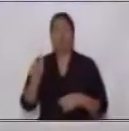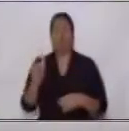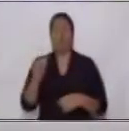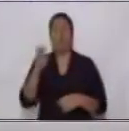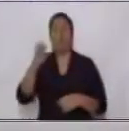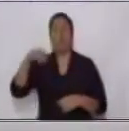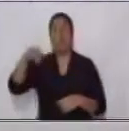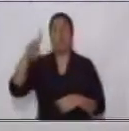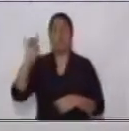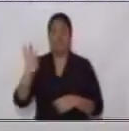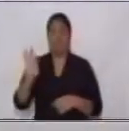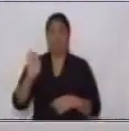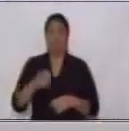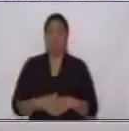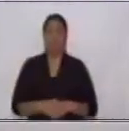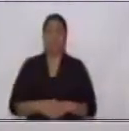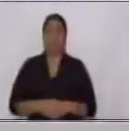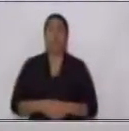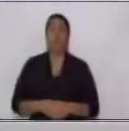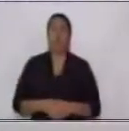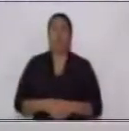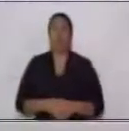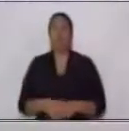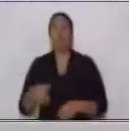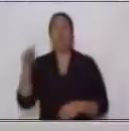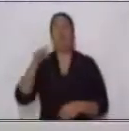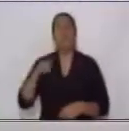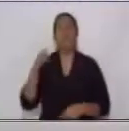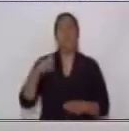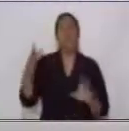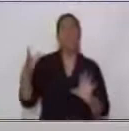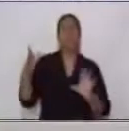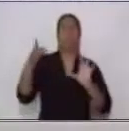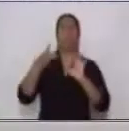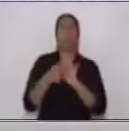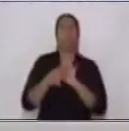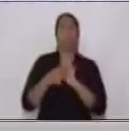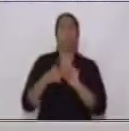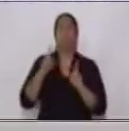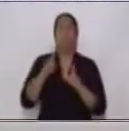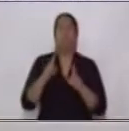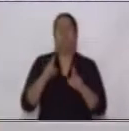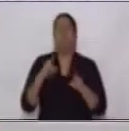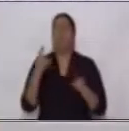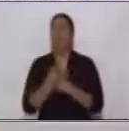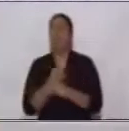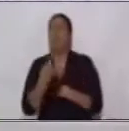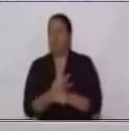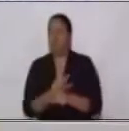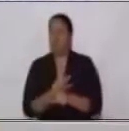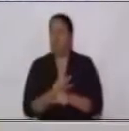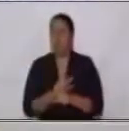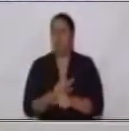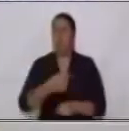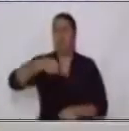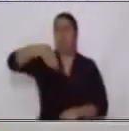Este complemento va a comenzar por la preposición por cuando estemos analizando las oraciones